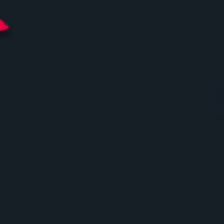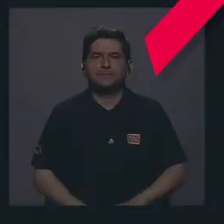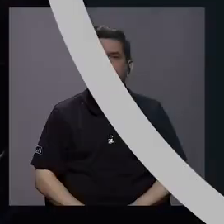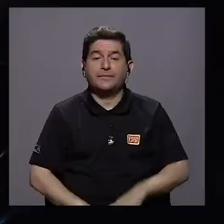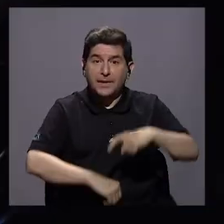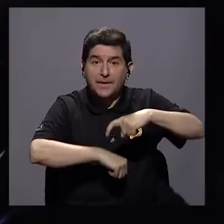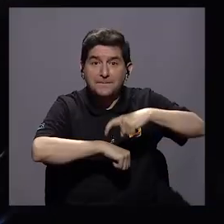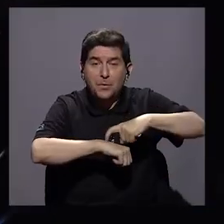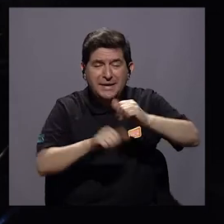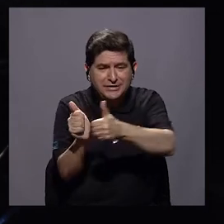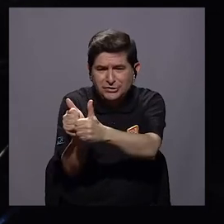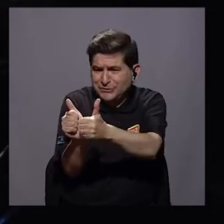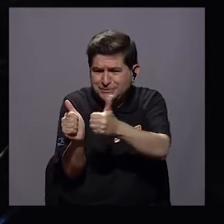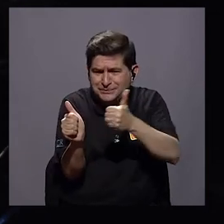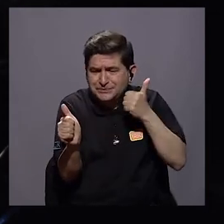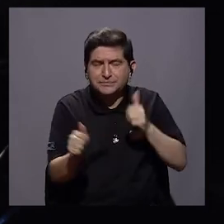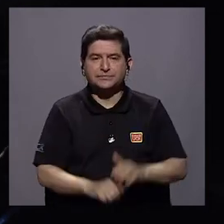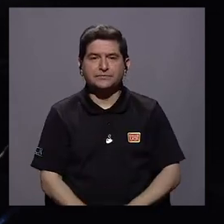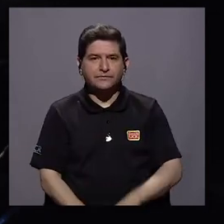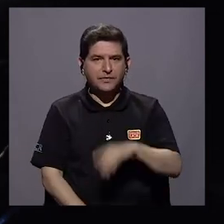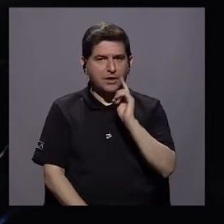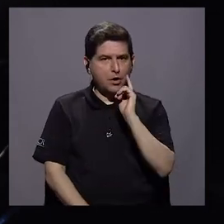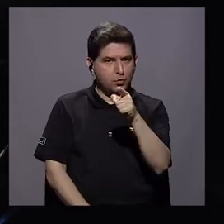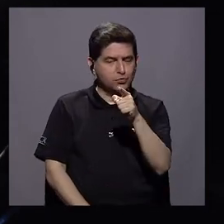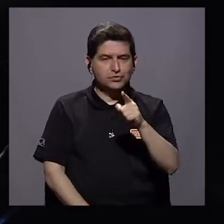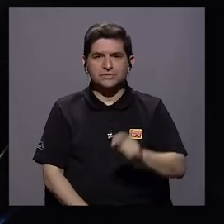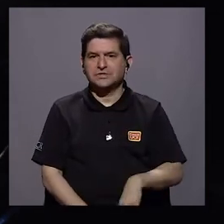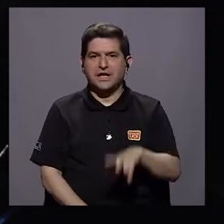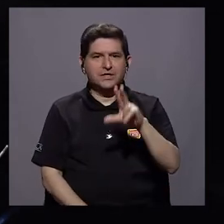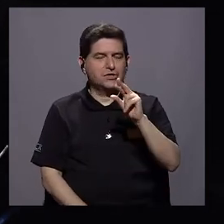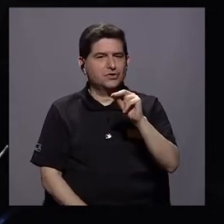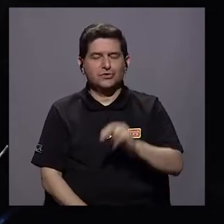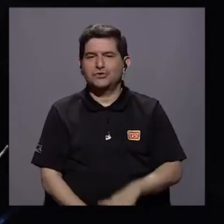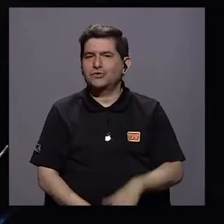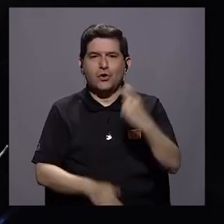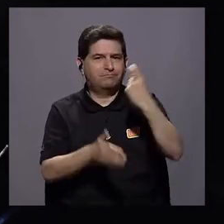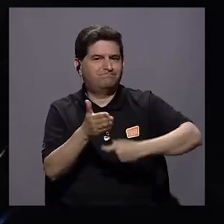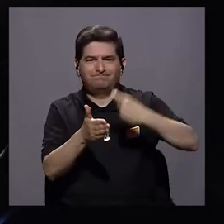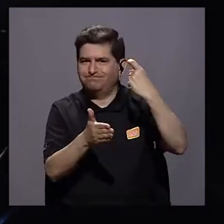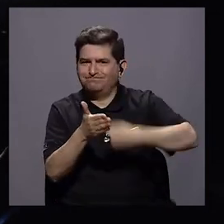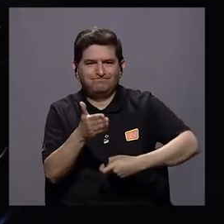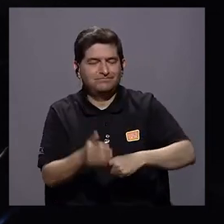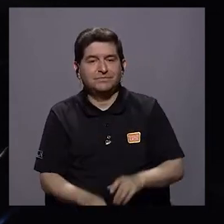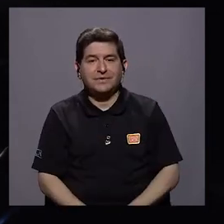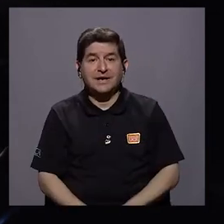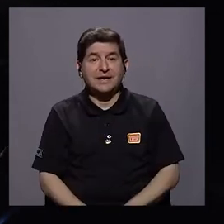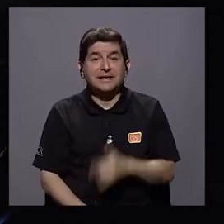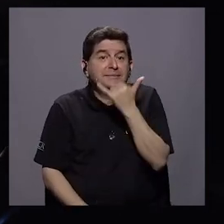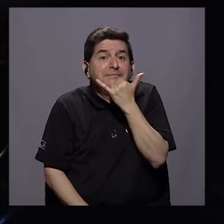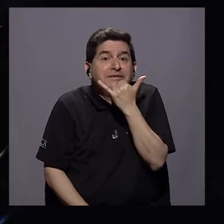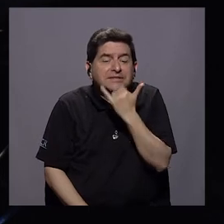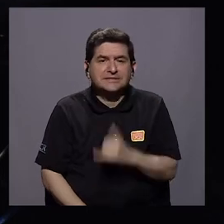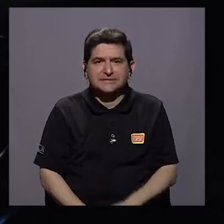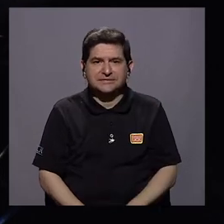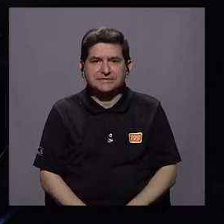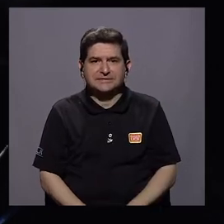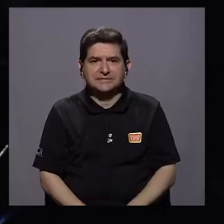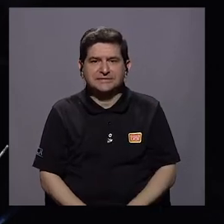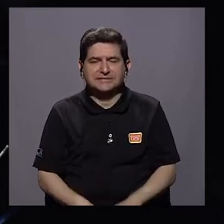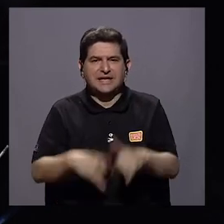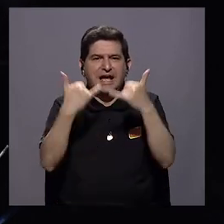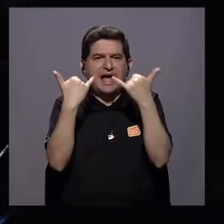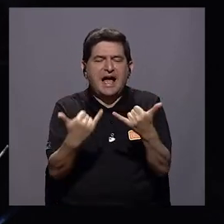En momentos de recesión usted no pone impuestos porque va a suceder lo que